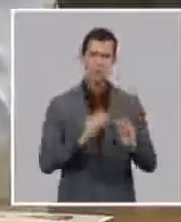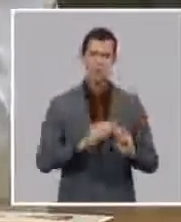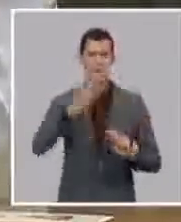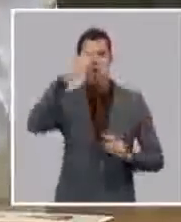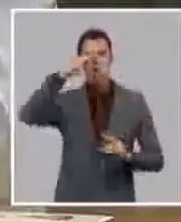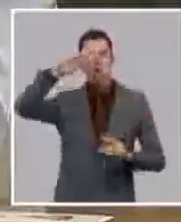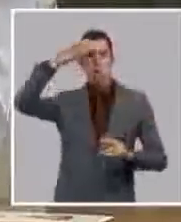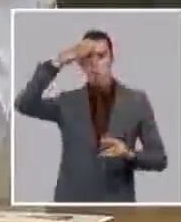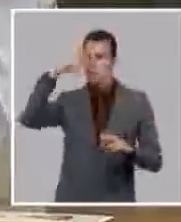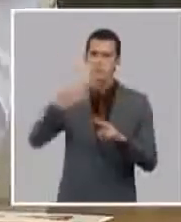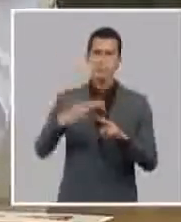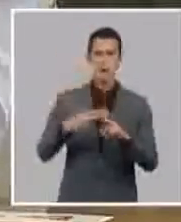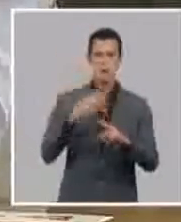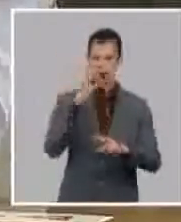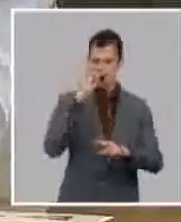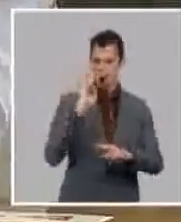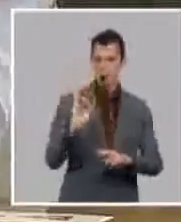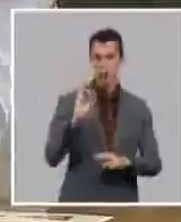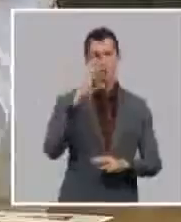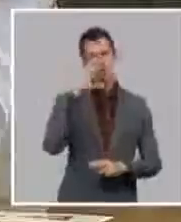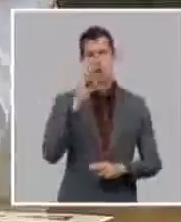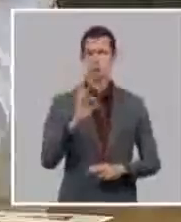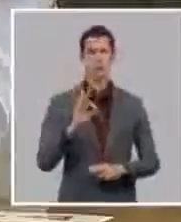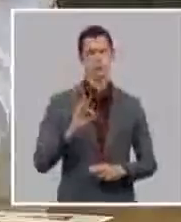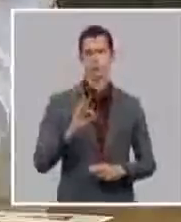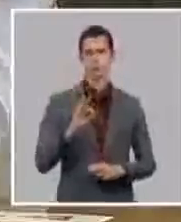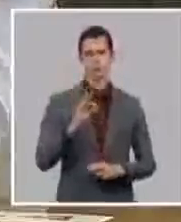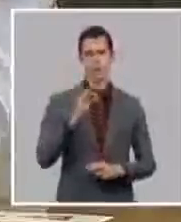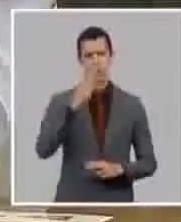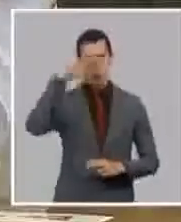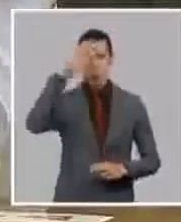personas actuaron con odio nuestra sociedad